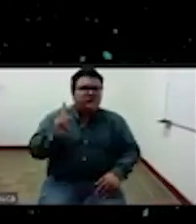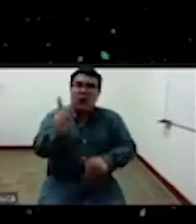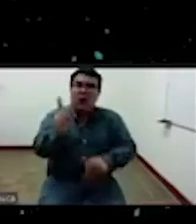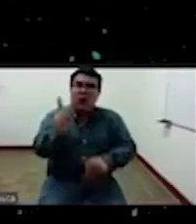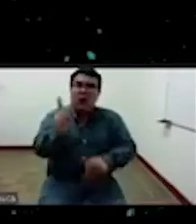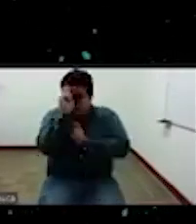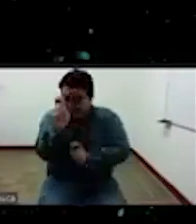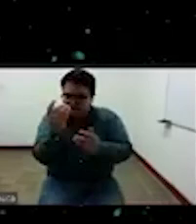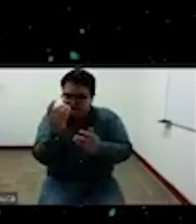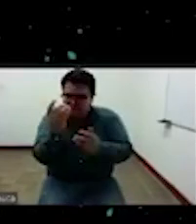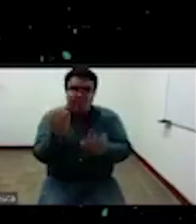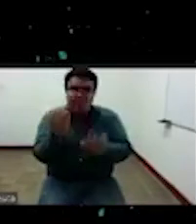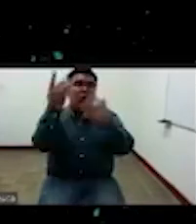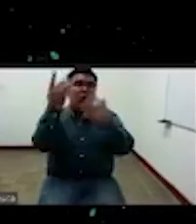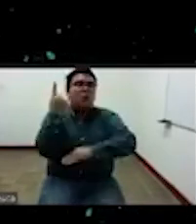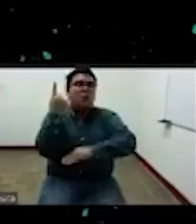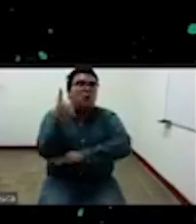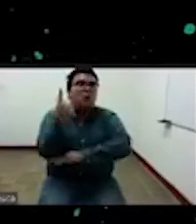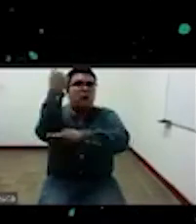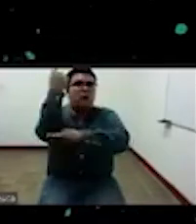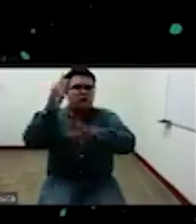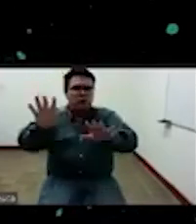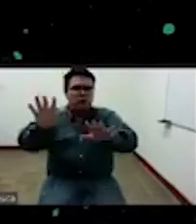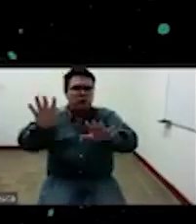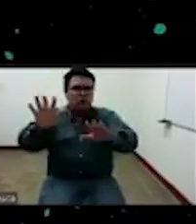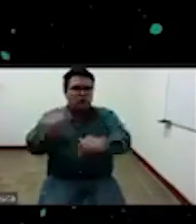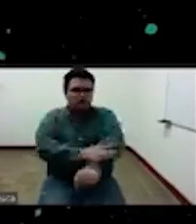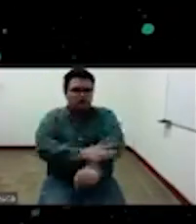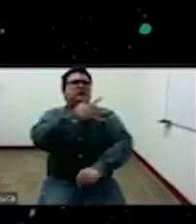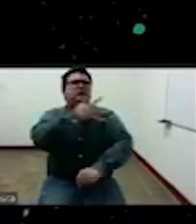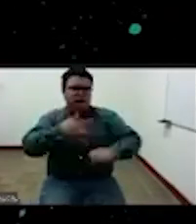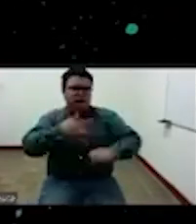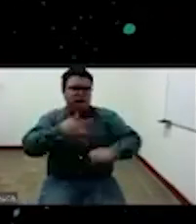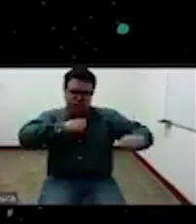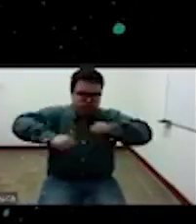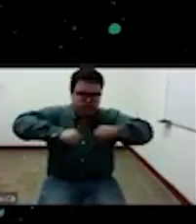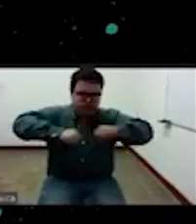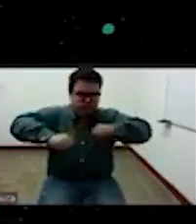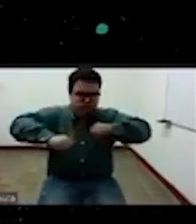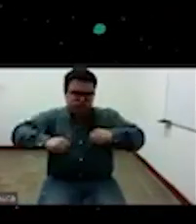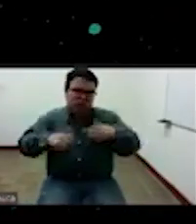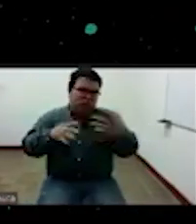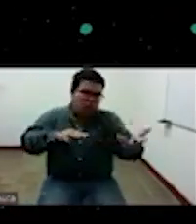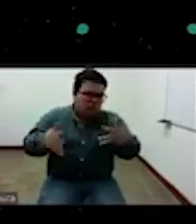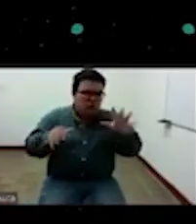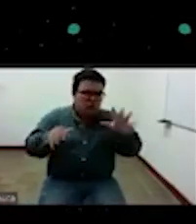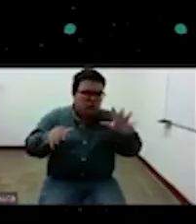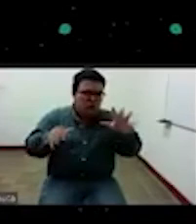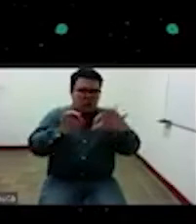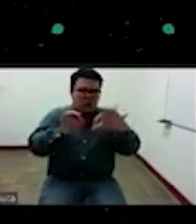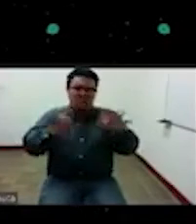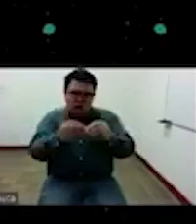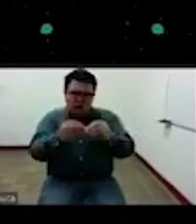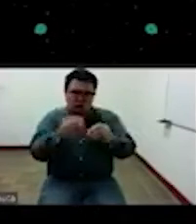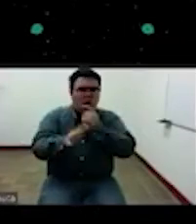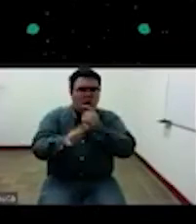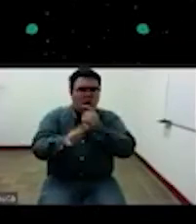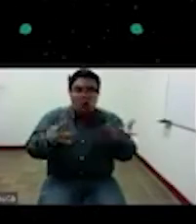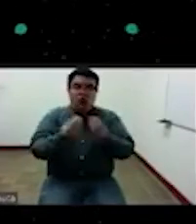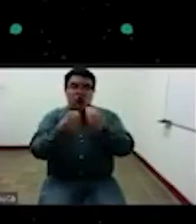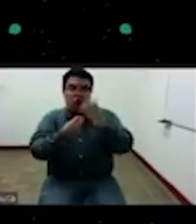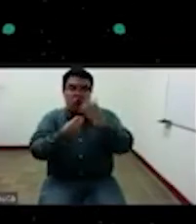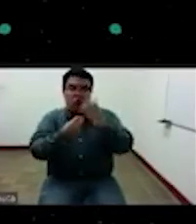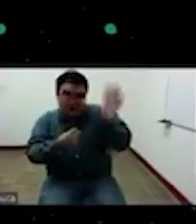político el tema por ejemplo la organización de del palenque en como manejan su economía